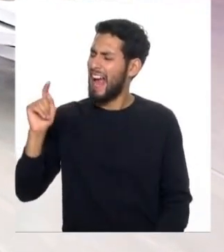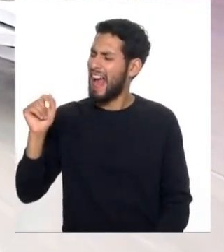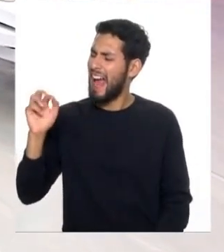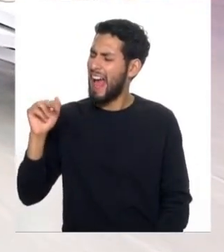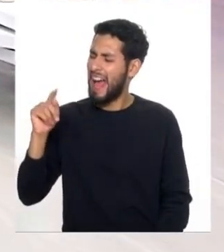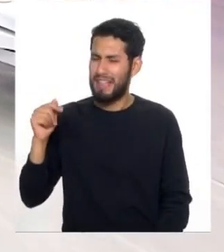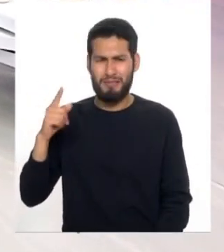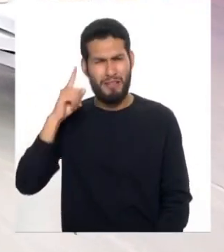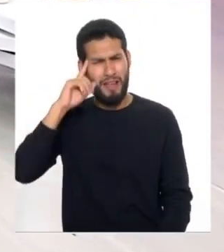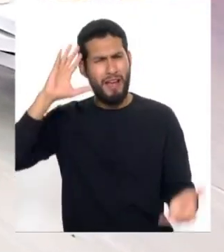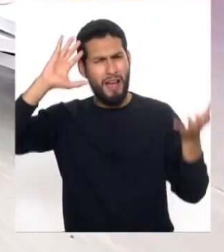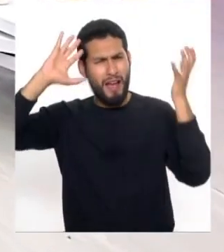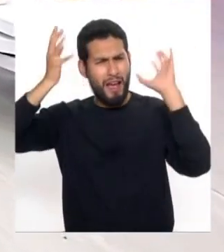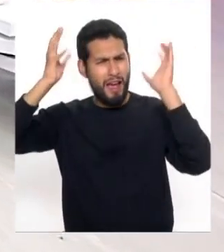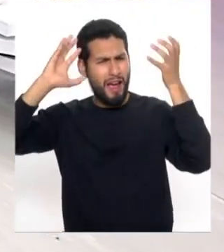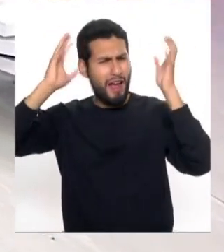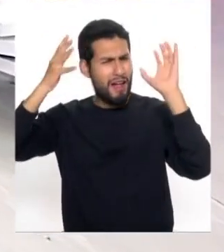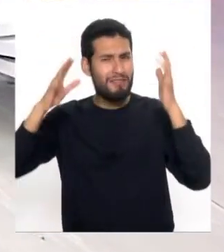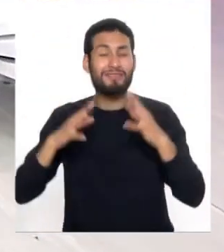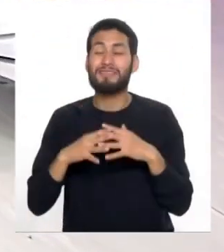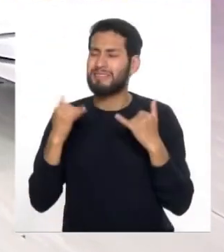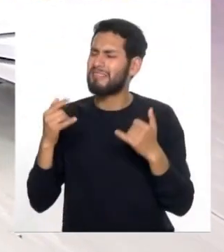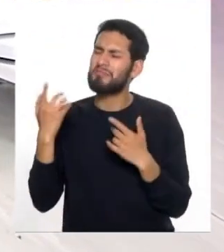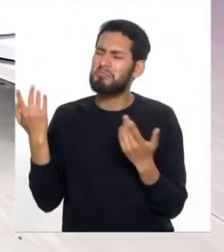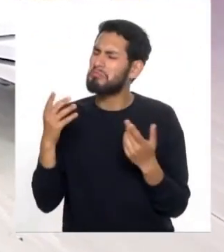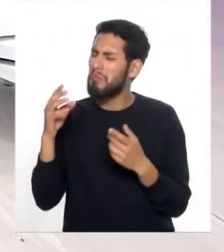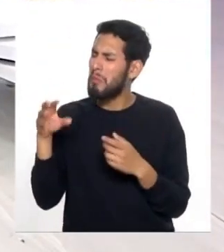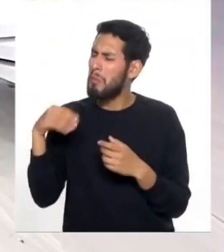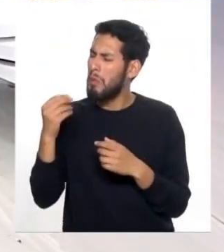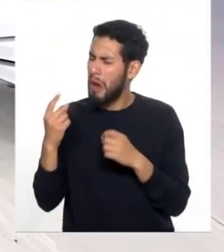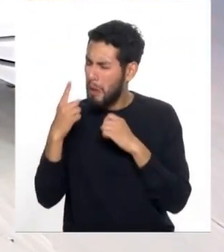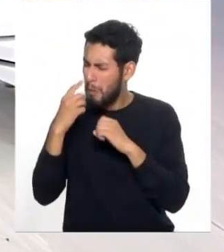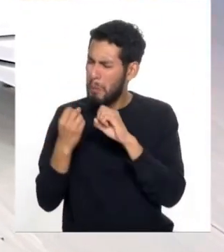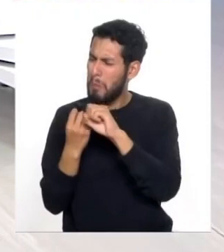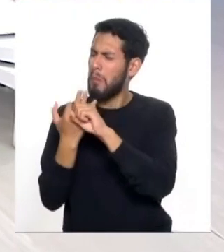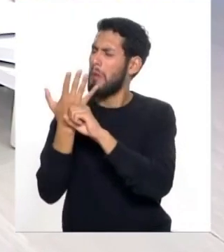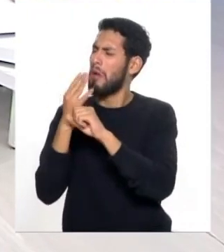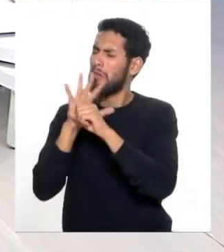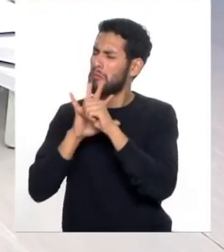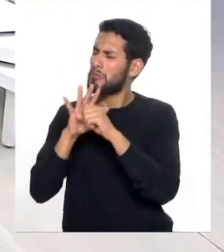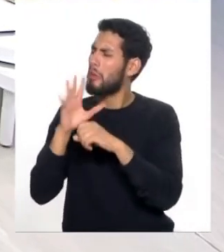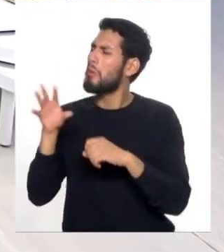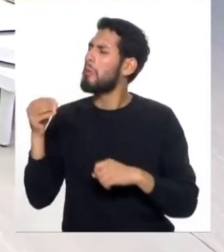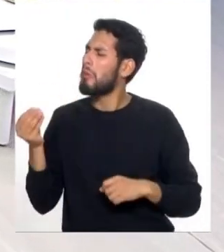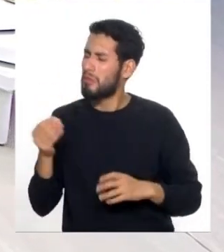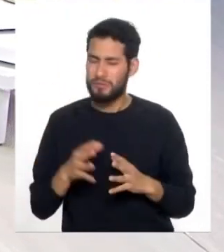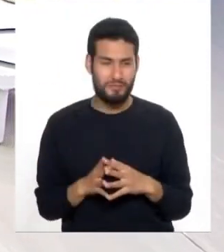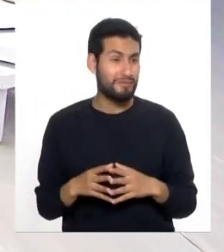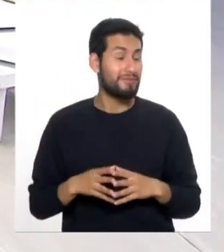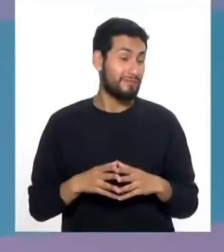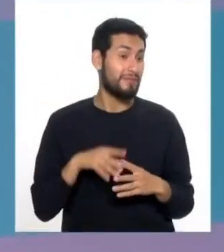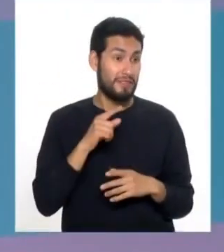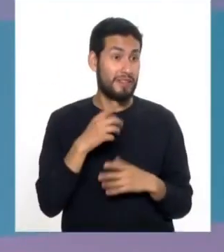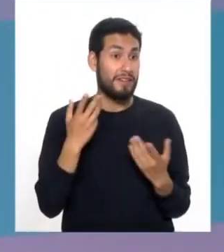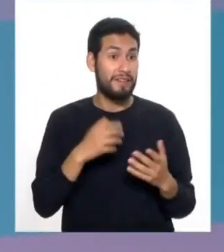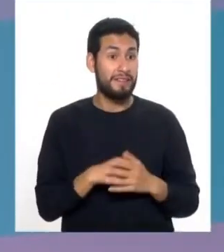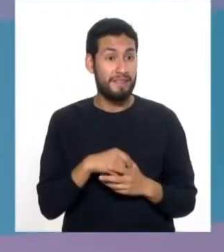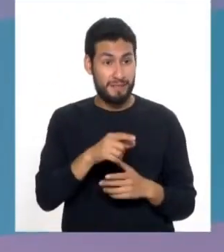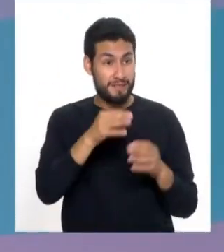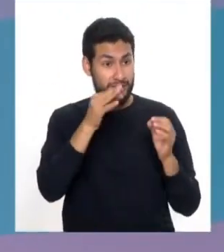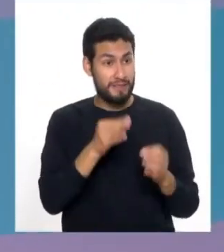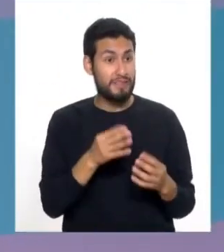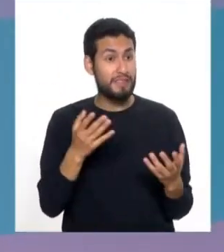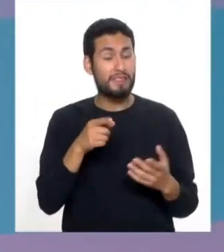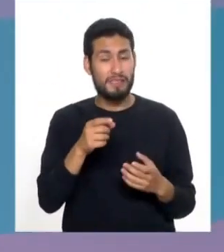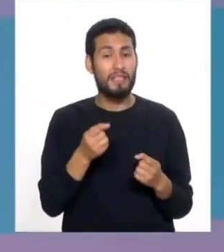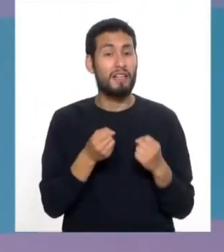porque hay mucha confusión en eso. ¿Y cuáles son las causas? ¿Por qué aparece? Perfecto. Bueno, la catarata, como bien decías, es la